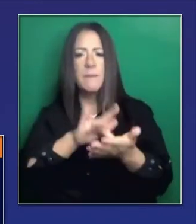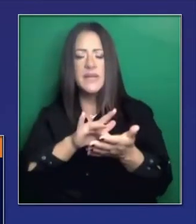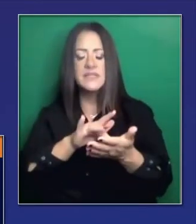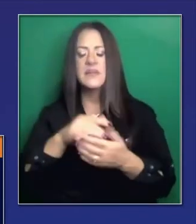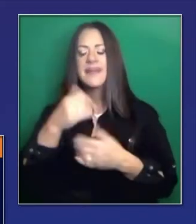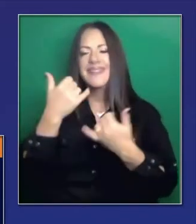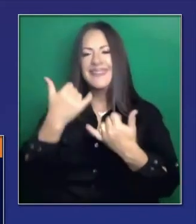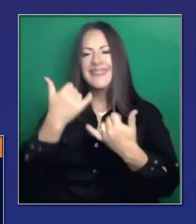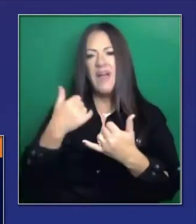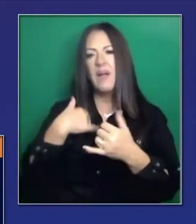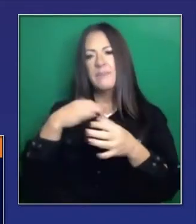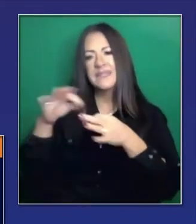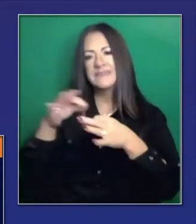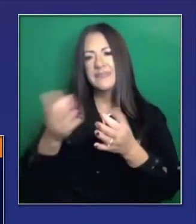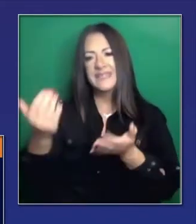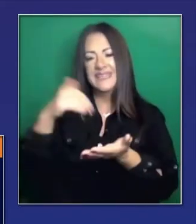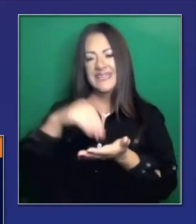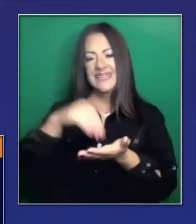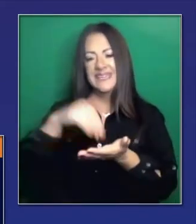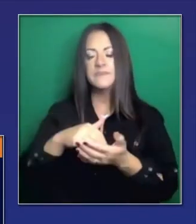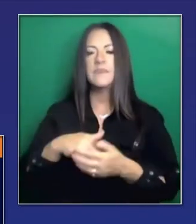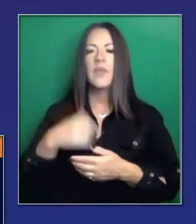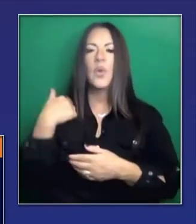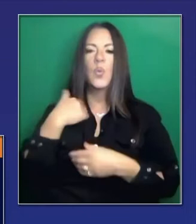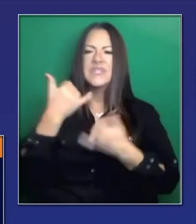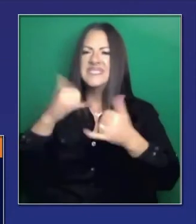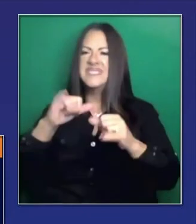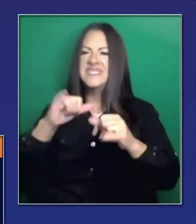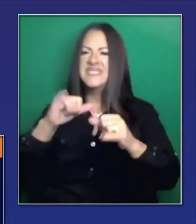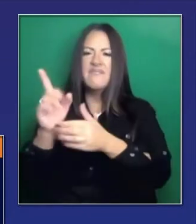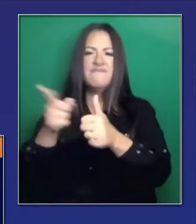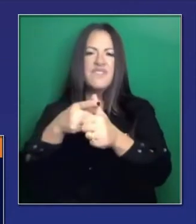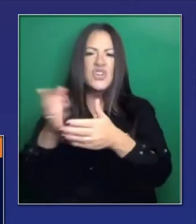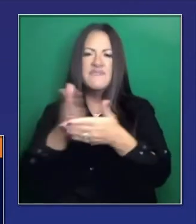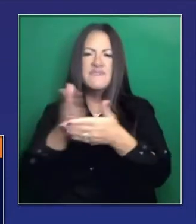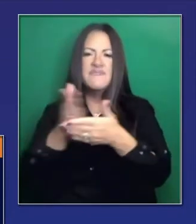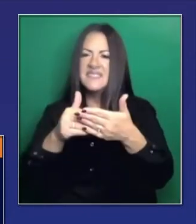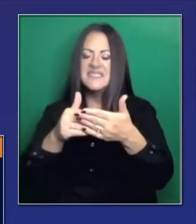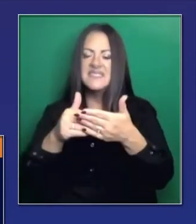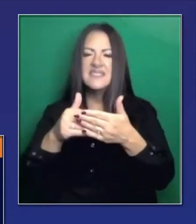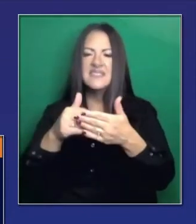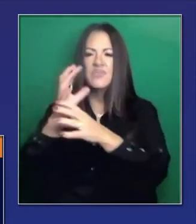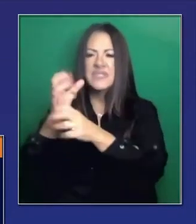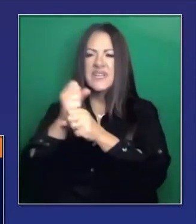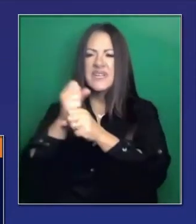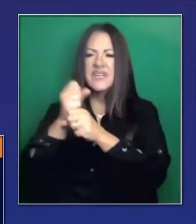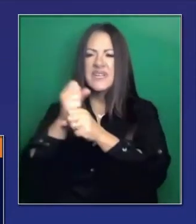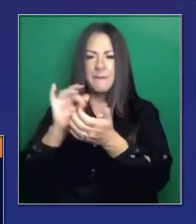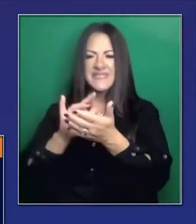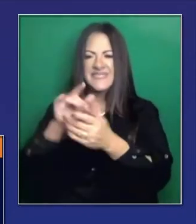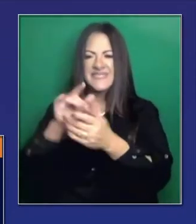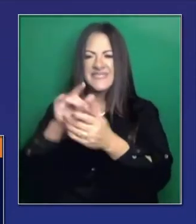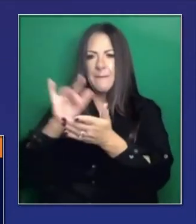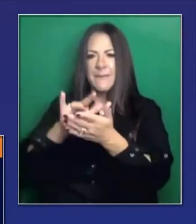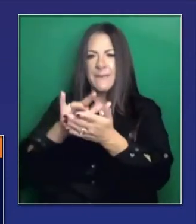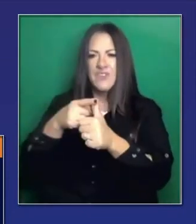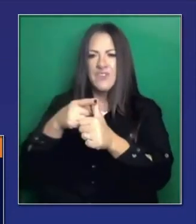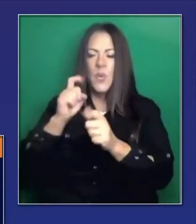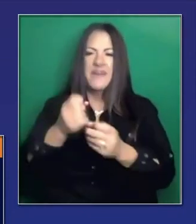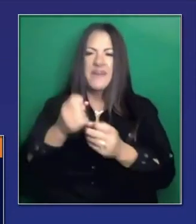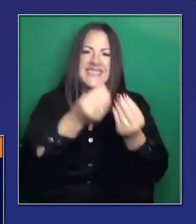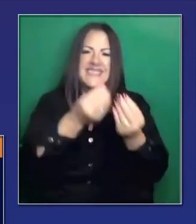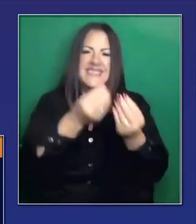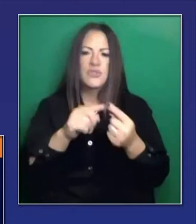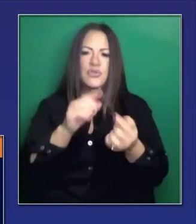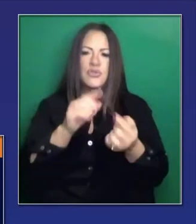eso. Como dije hace un momento, estamos en fase 1A, trabajadores de salubridad y residentes en